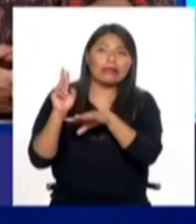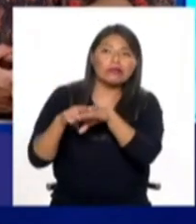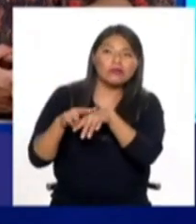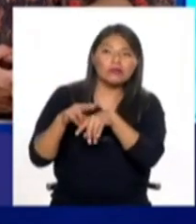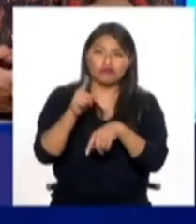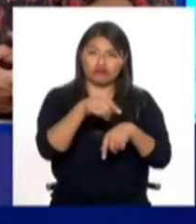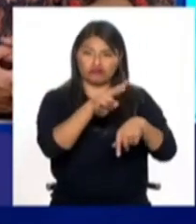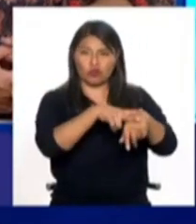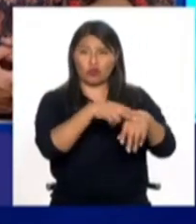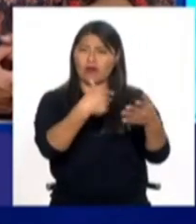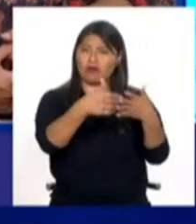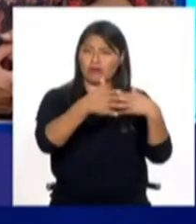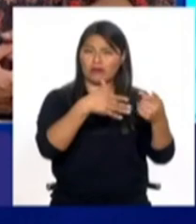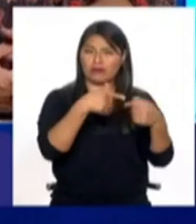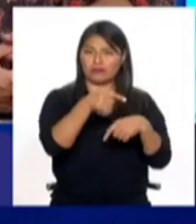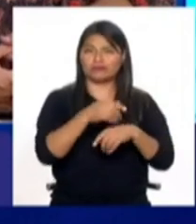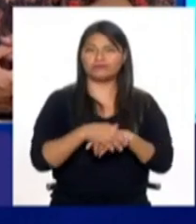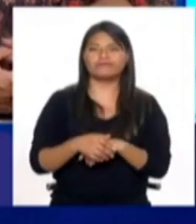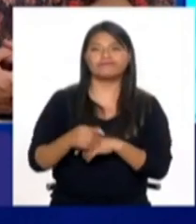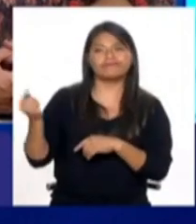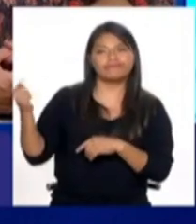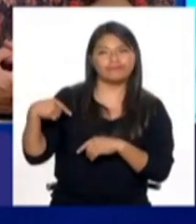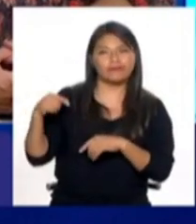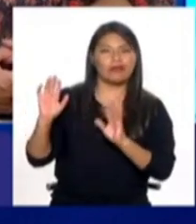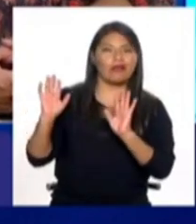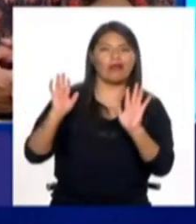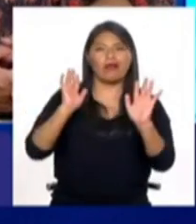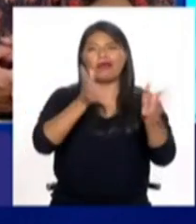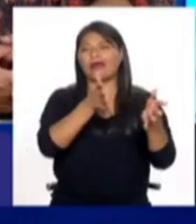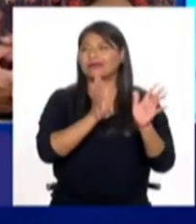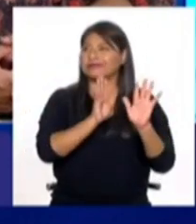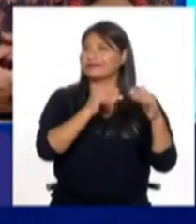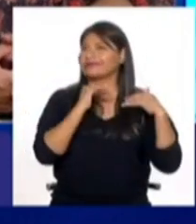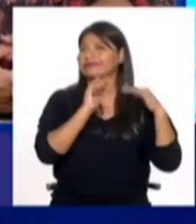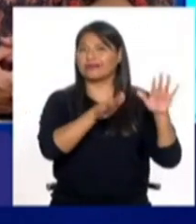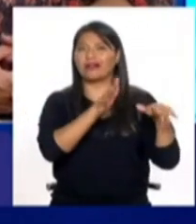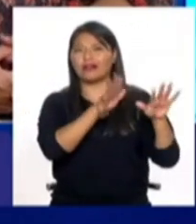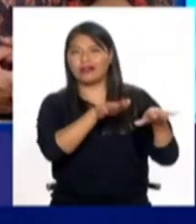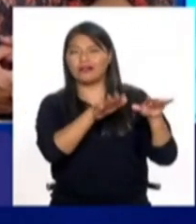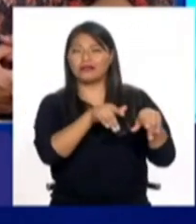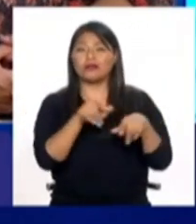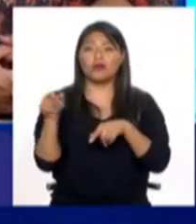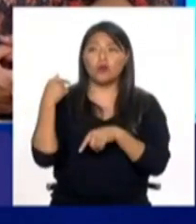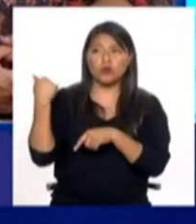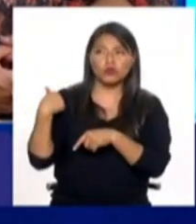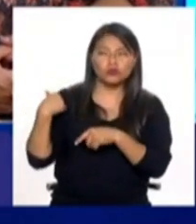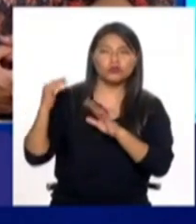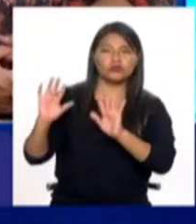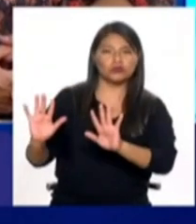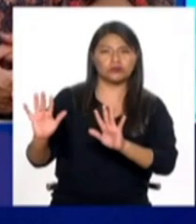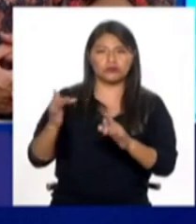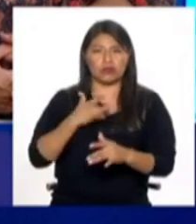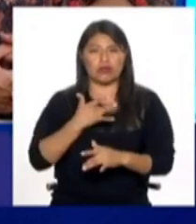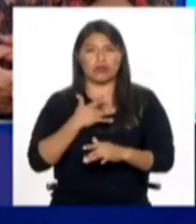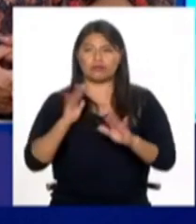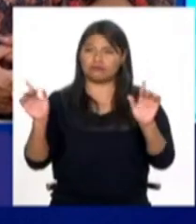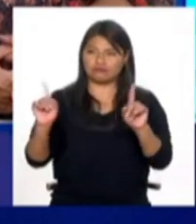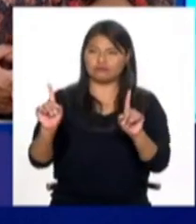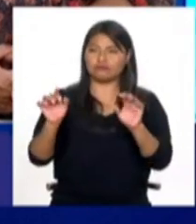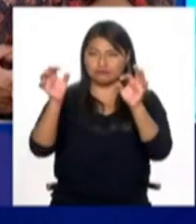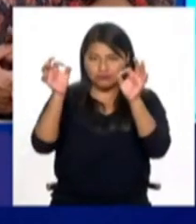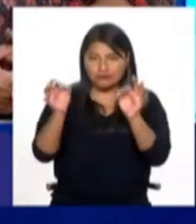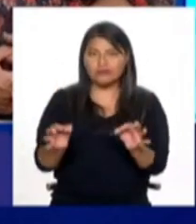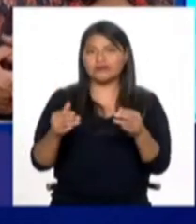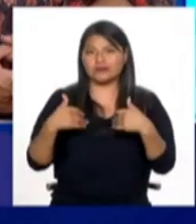decir que es una exageración o que eventualmente nos hemos hipersensibilizado, evidentemente es un error